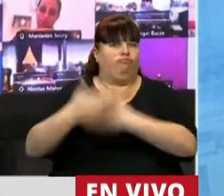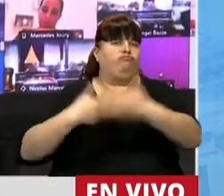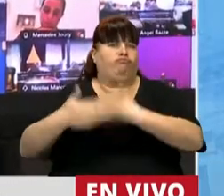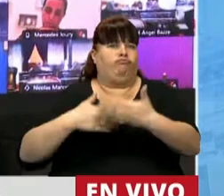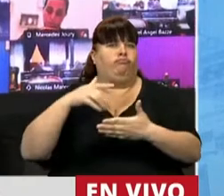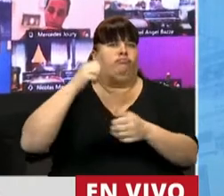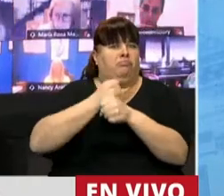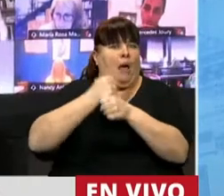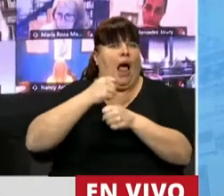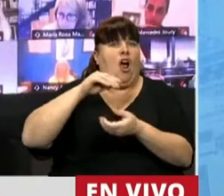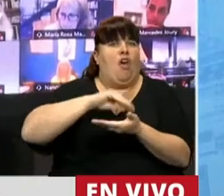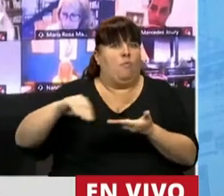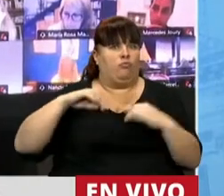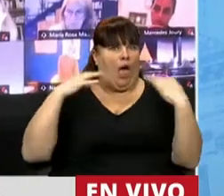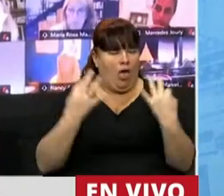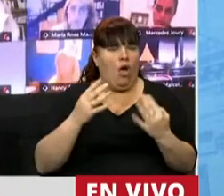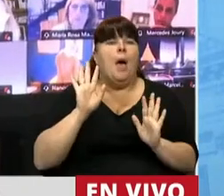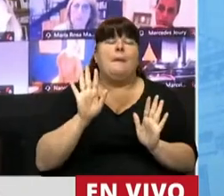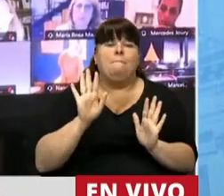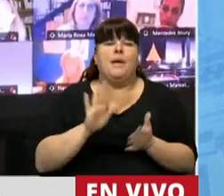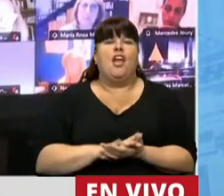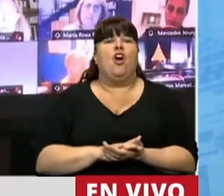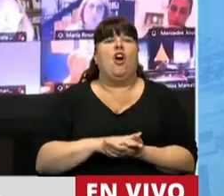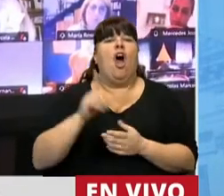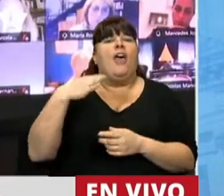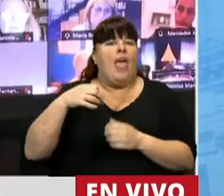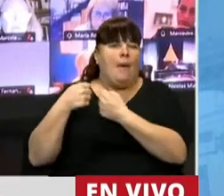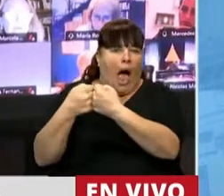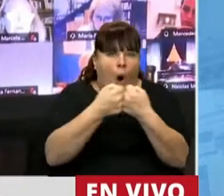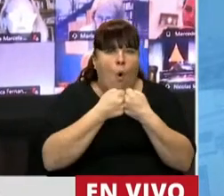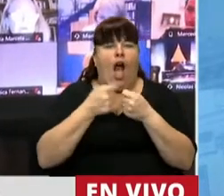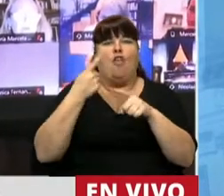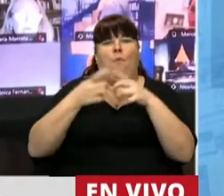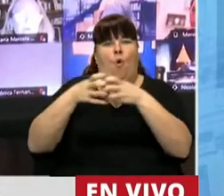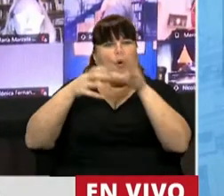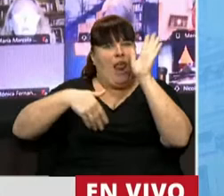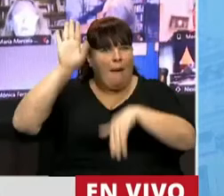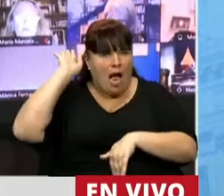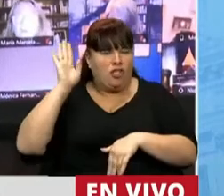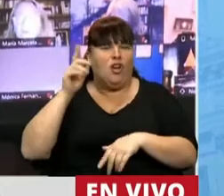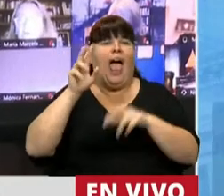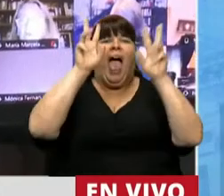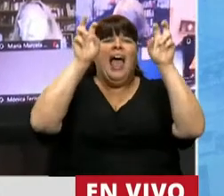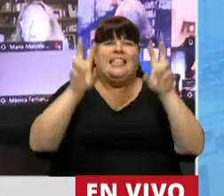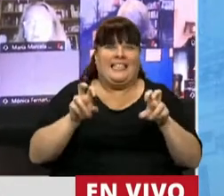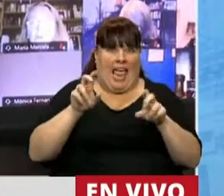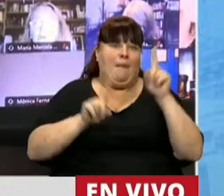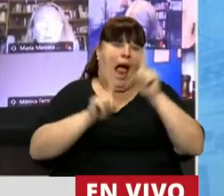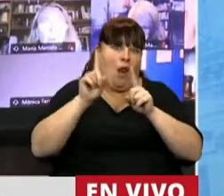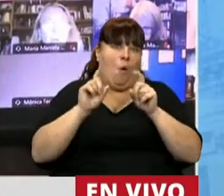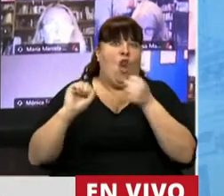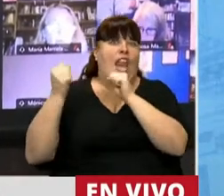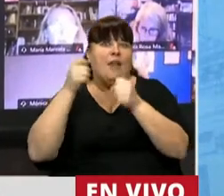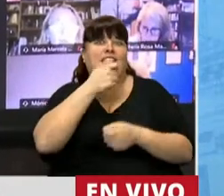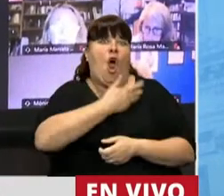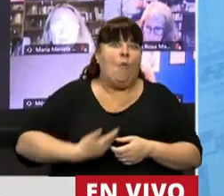la Cámara de Diputados. Ahora bien, sobre la base de consenso de los grupos mayoritarios, de aquellos temas que ponen nervioso a